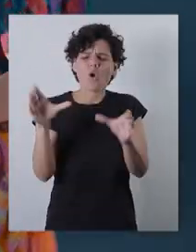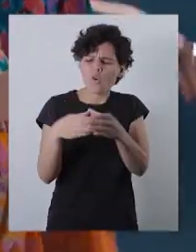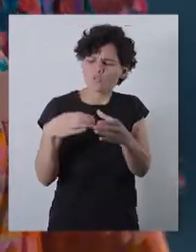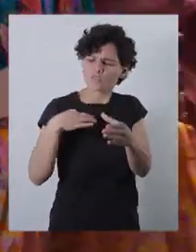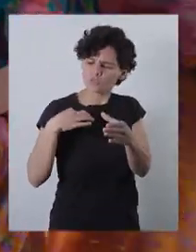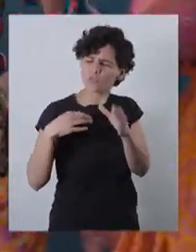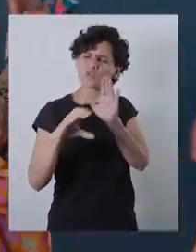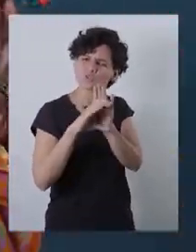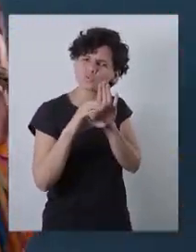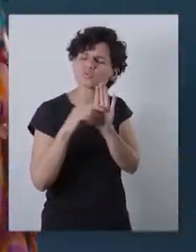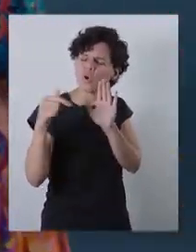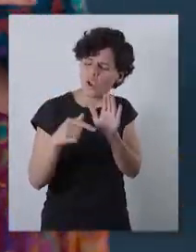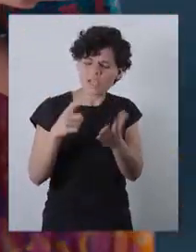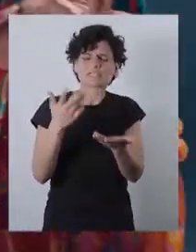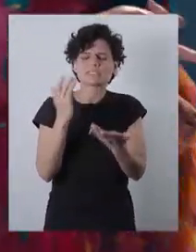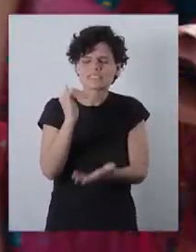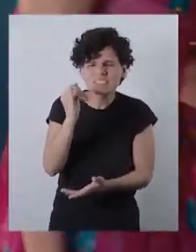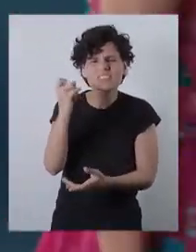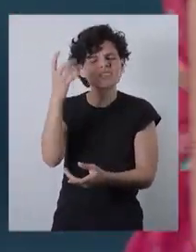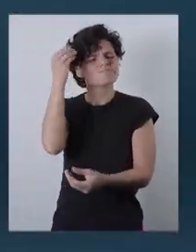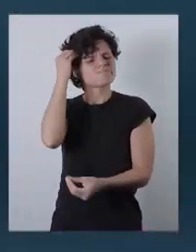convención constitucional.